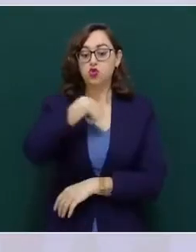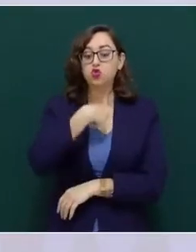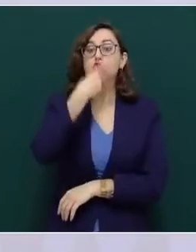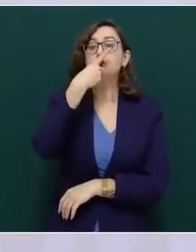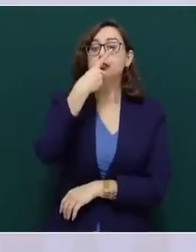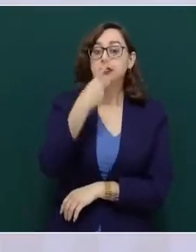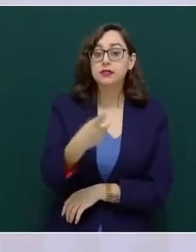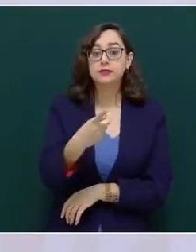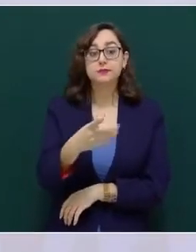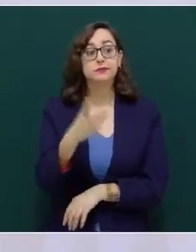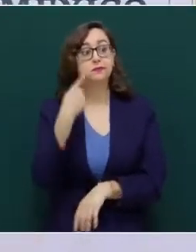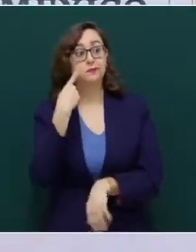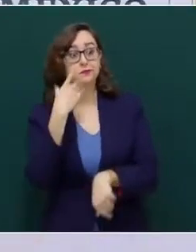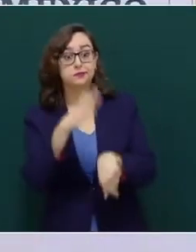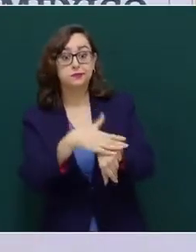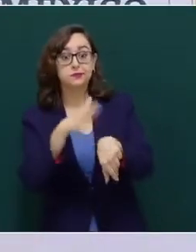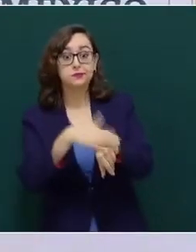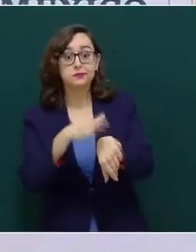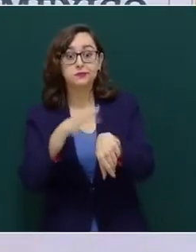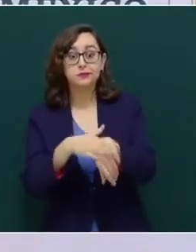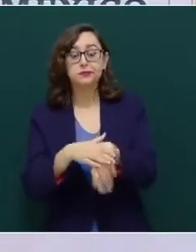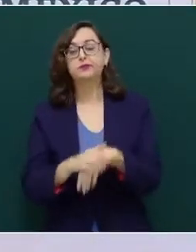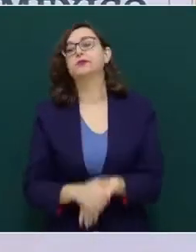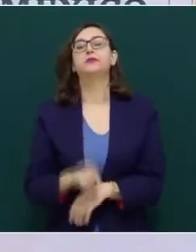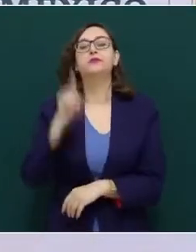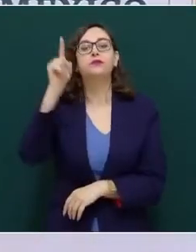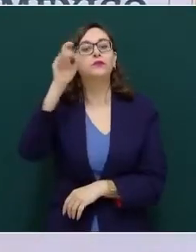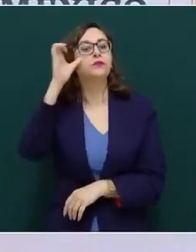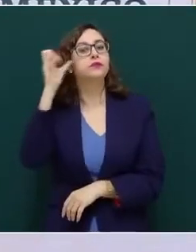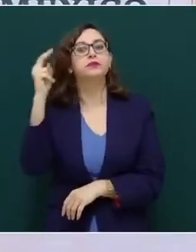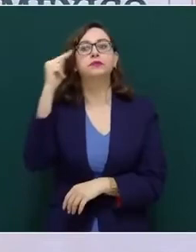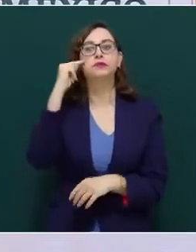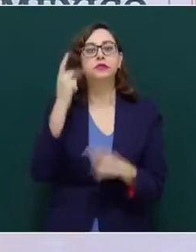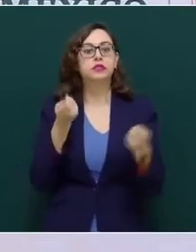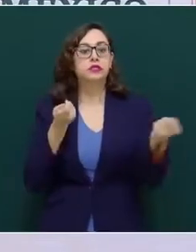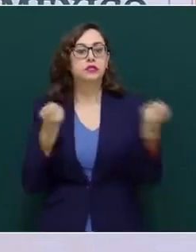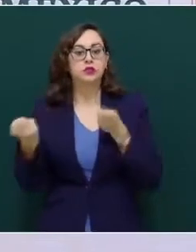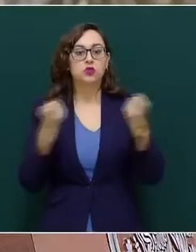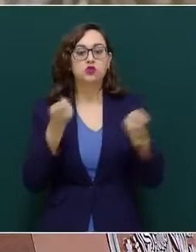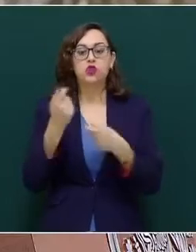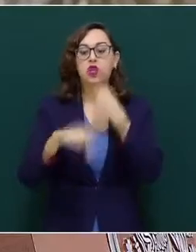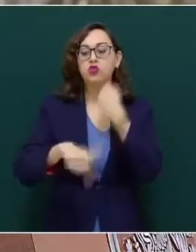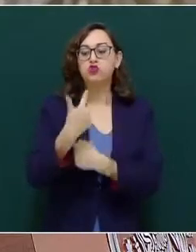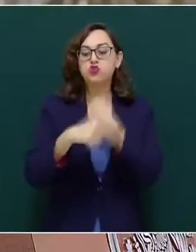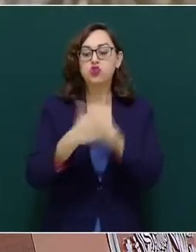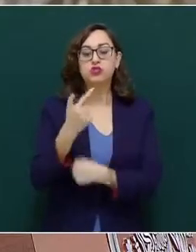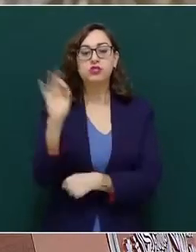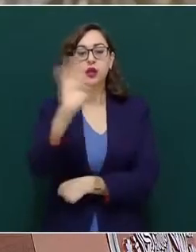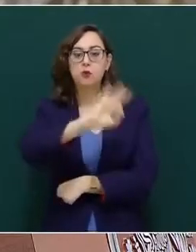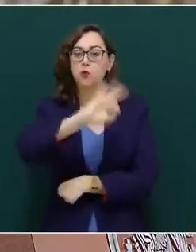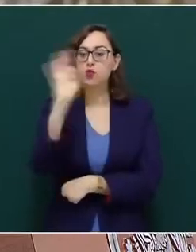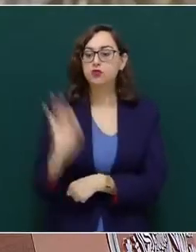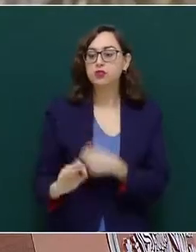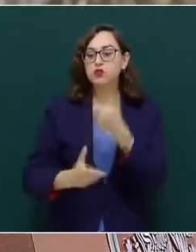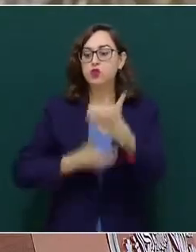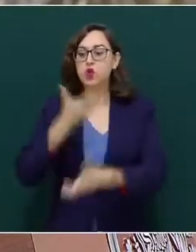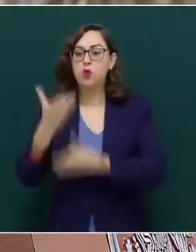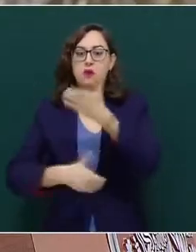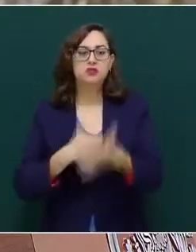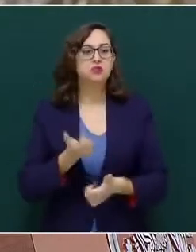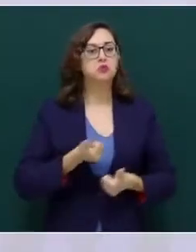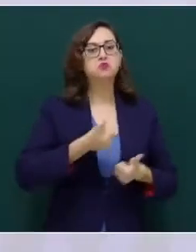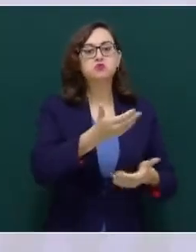domina 12.2 por ciento del mercado de exportación y servicios a nivel mundial,